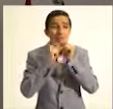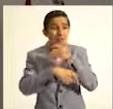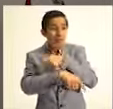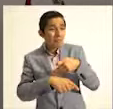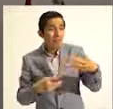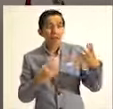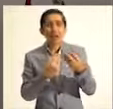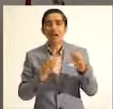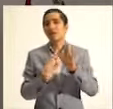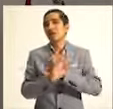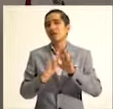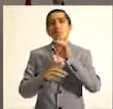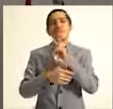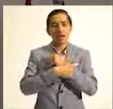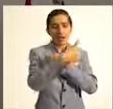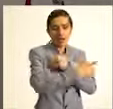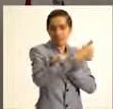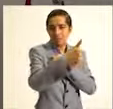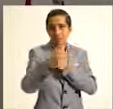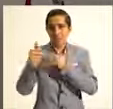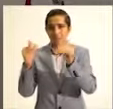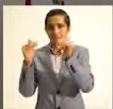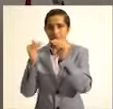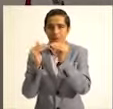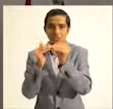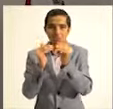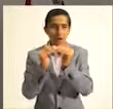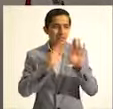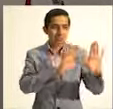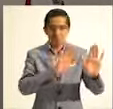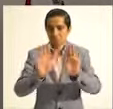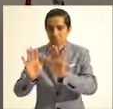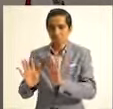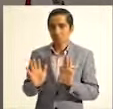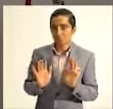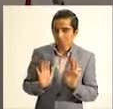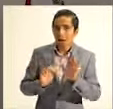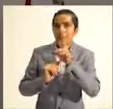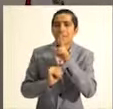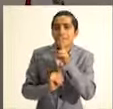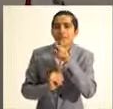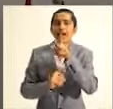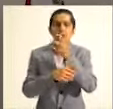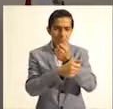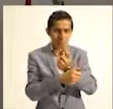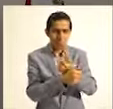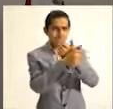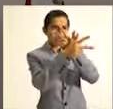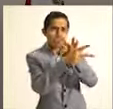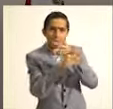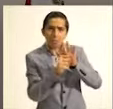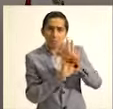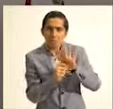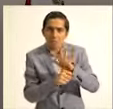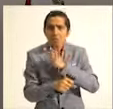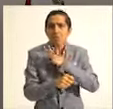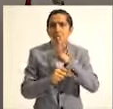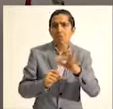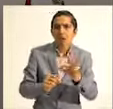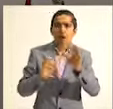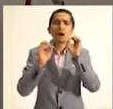familiares, cada quien que se quede en su casa, es mejor una videollamada,